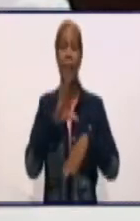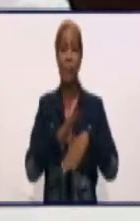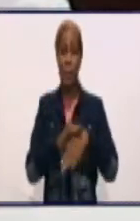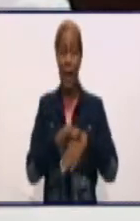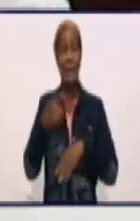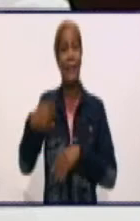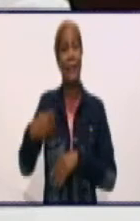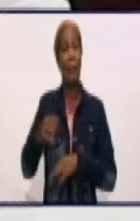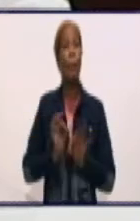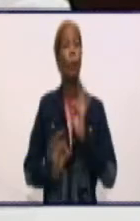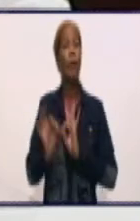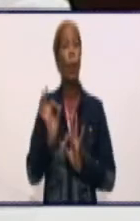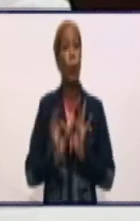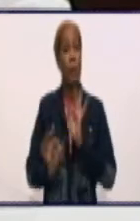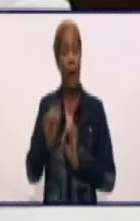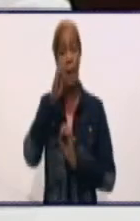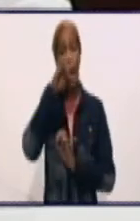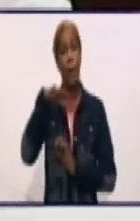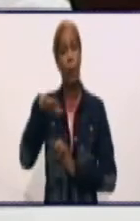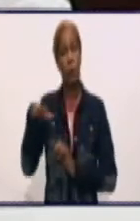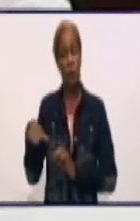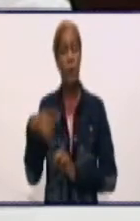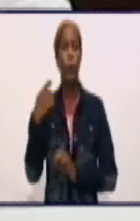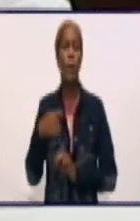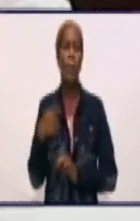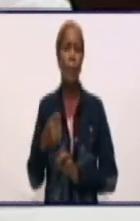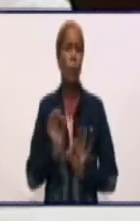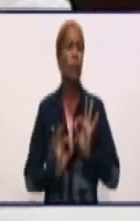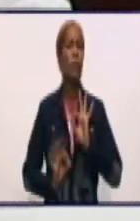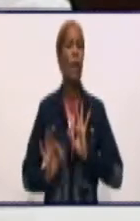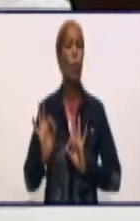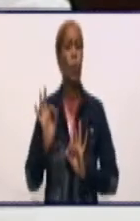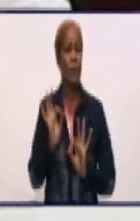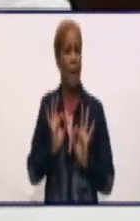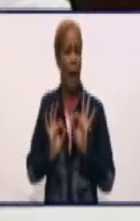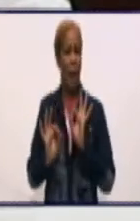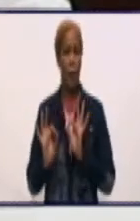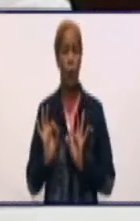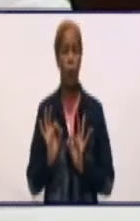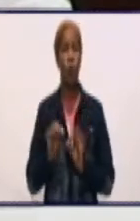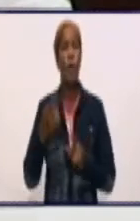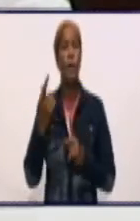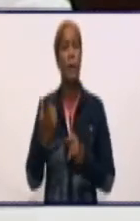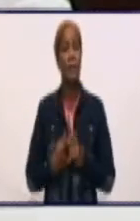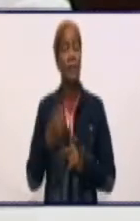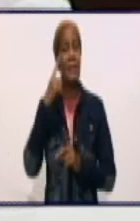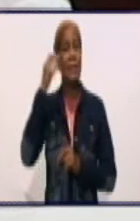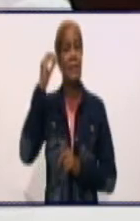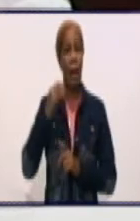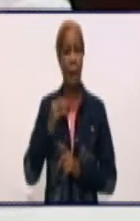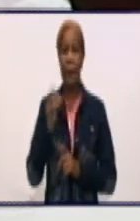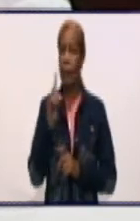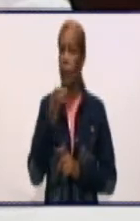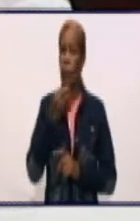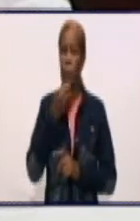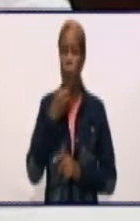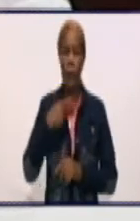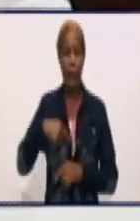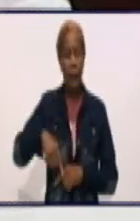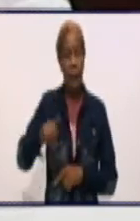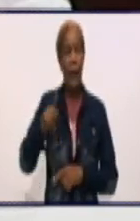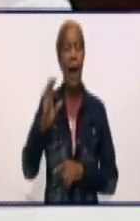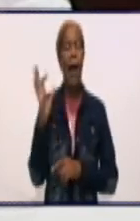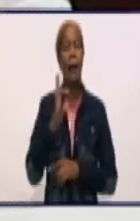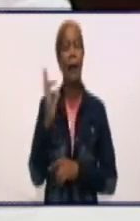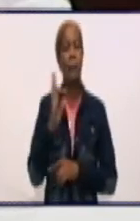nuestros niños, tenemos que protegerlos, saber que los niños no pueden estar en fiestas, no pueden